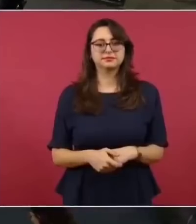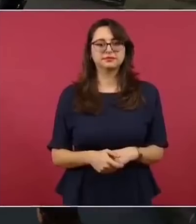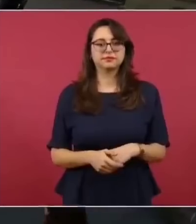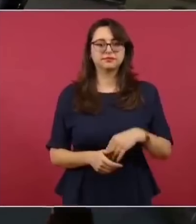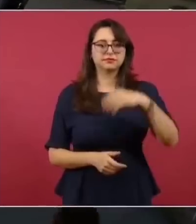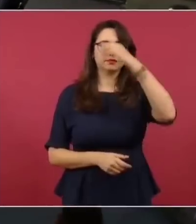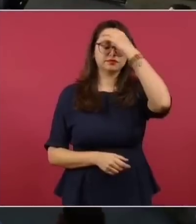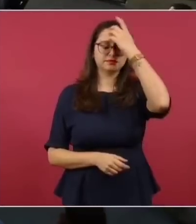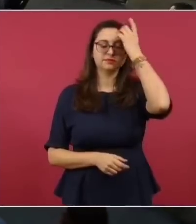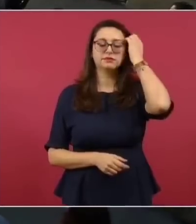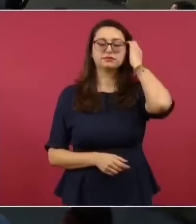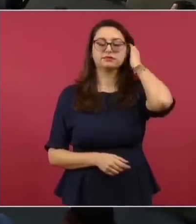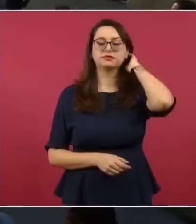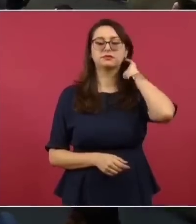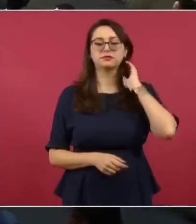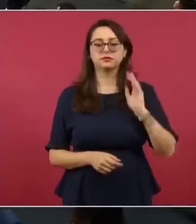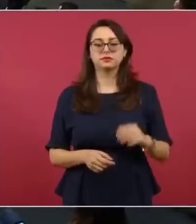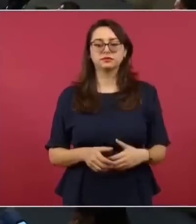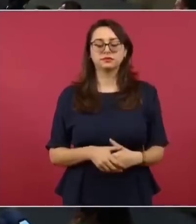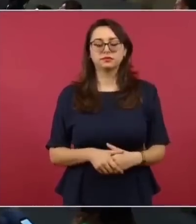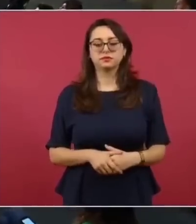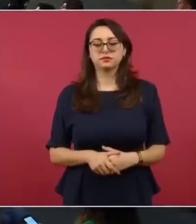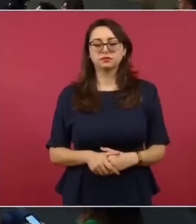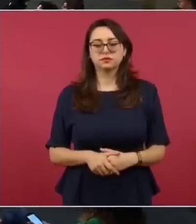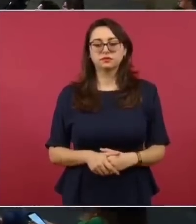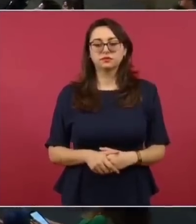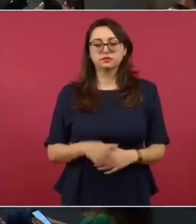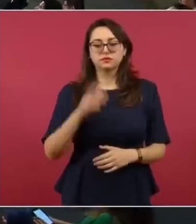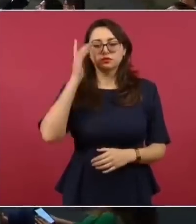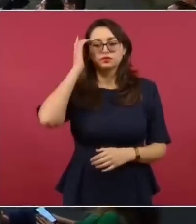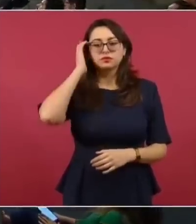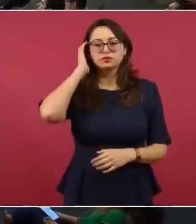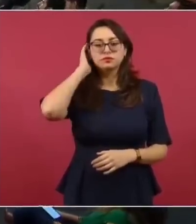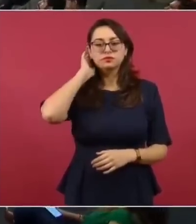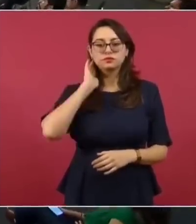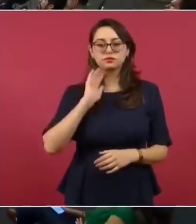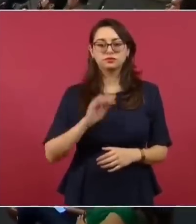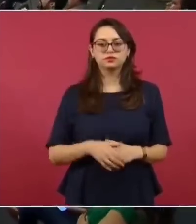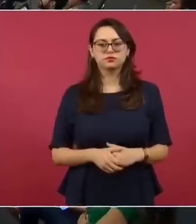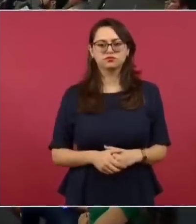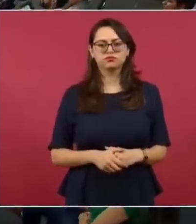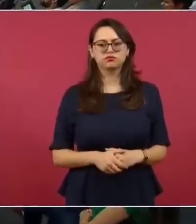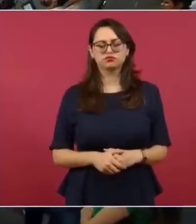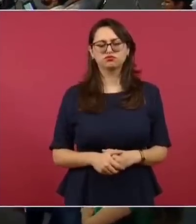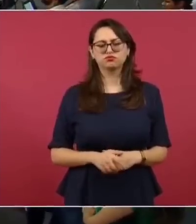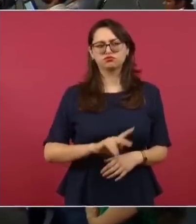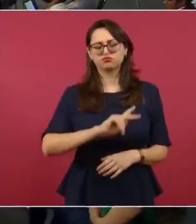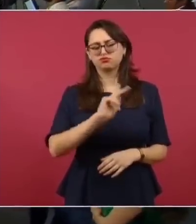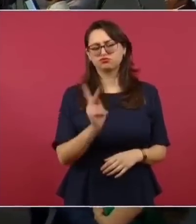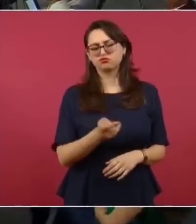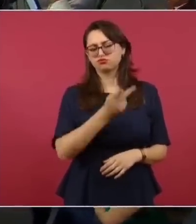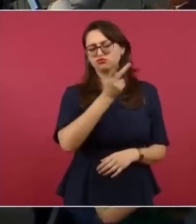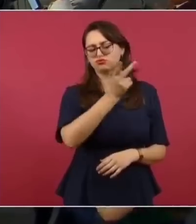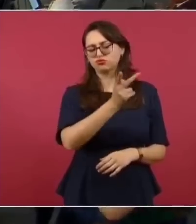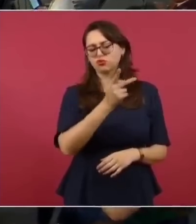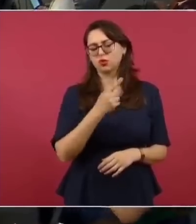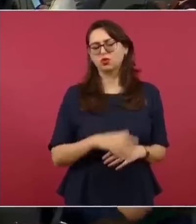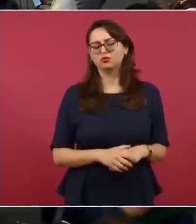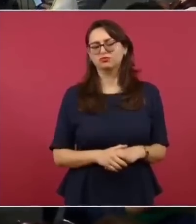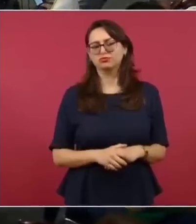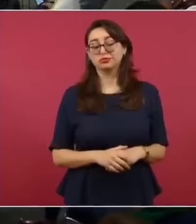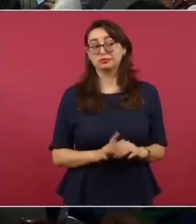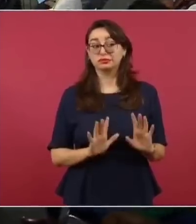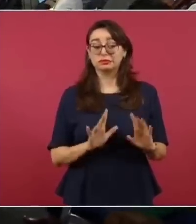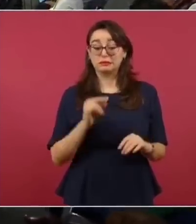Y también preguntarle a Desanti, porque una de esas, como son muy